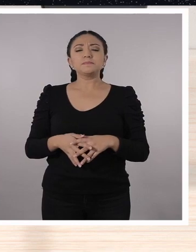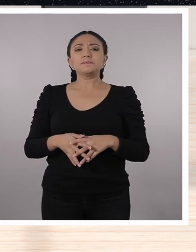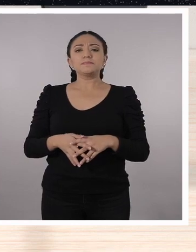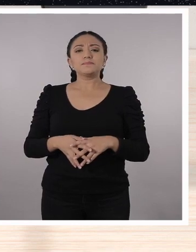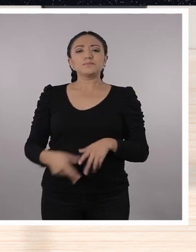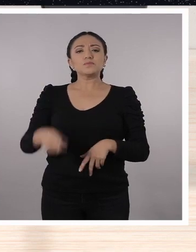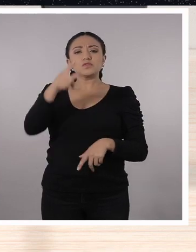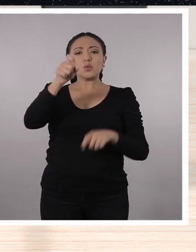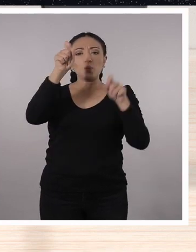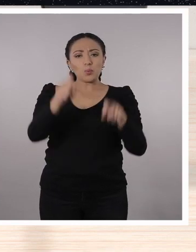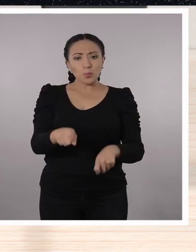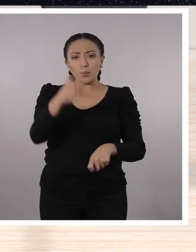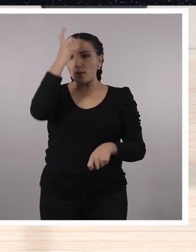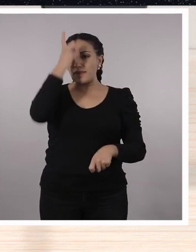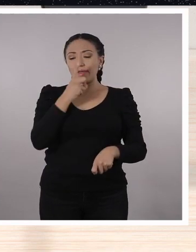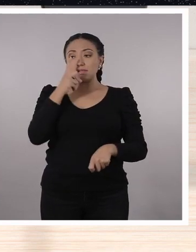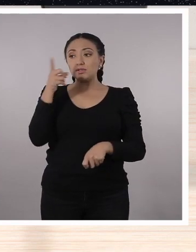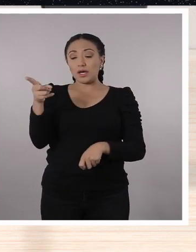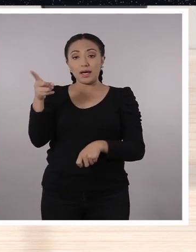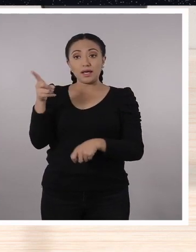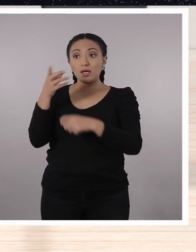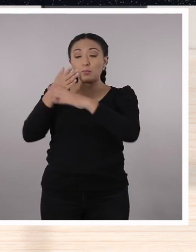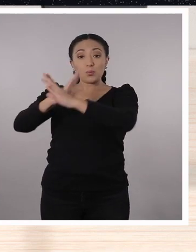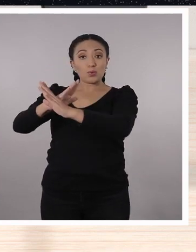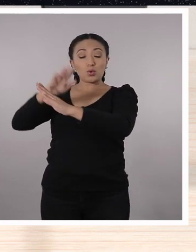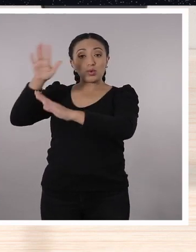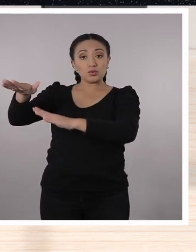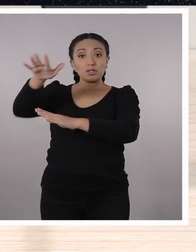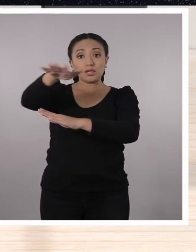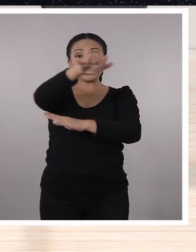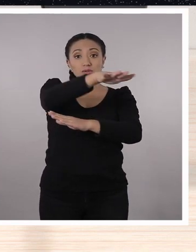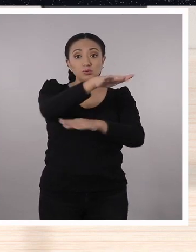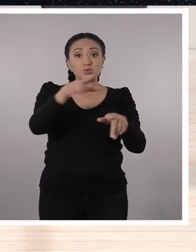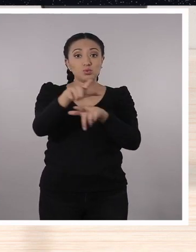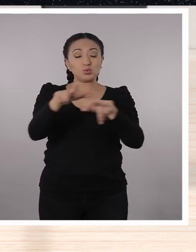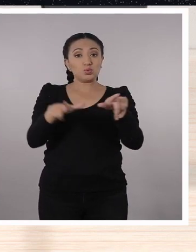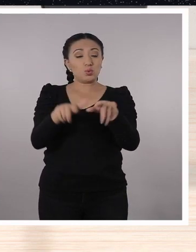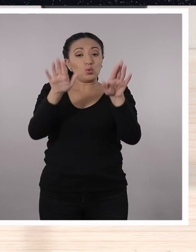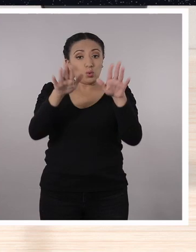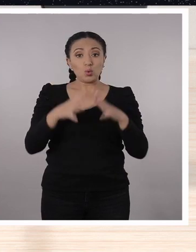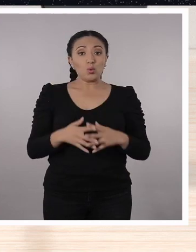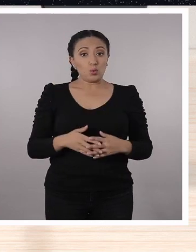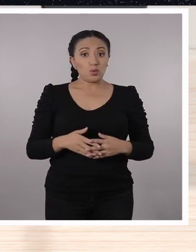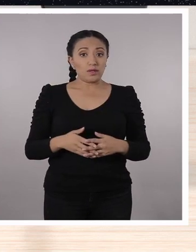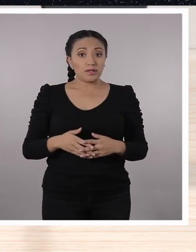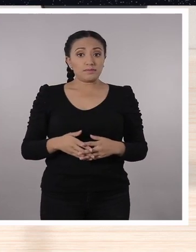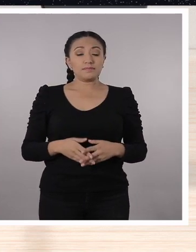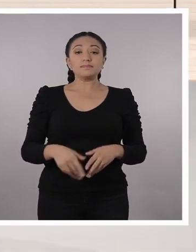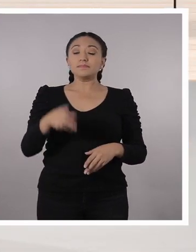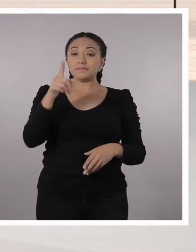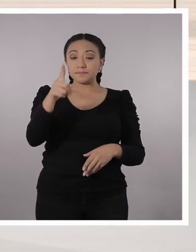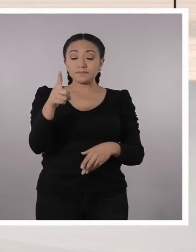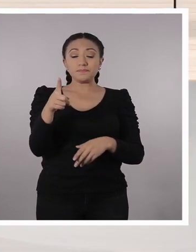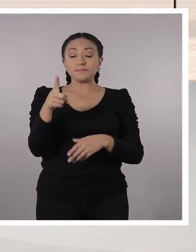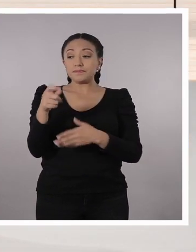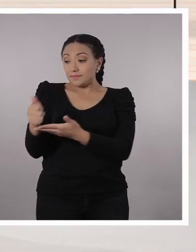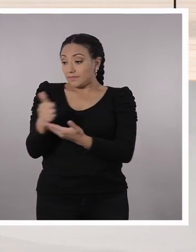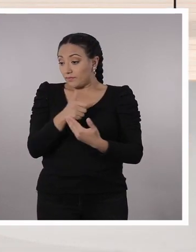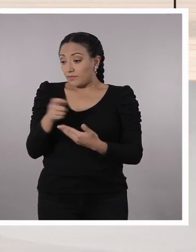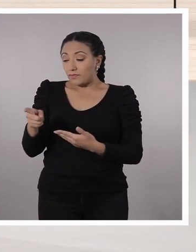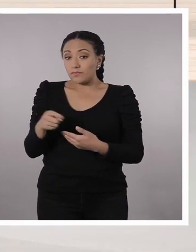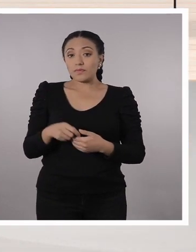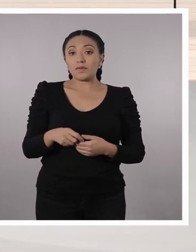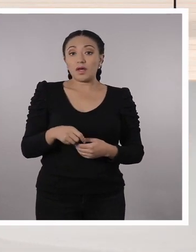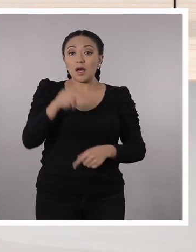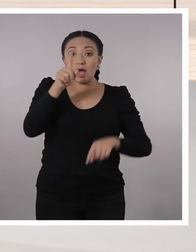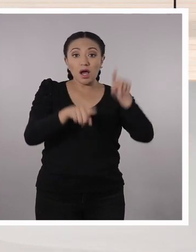que tomen decisiones responsables en esas zonas protegidas que están cerca al lugar en donde ustedes viven. Y también, Nelly, si nos ayuda a